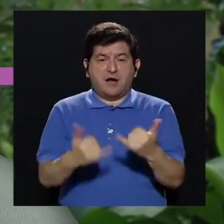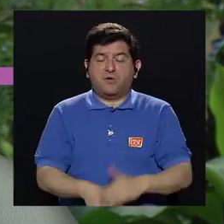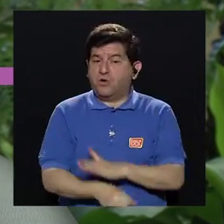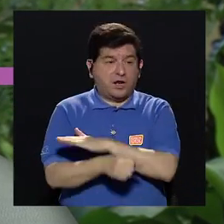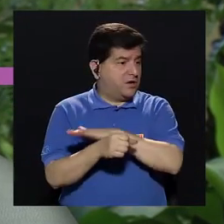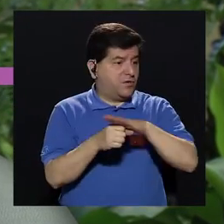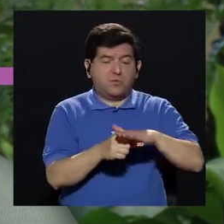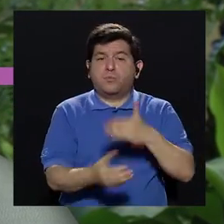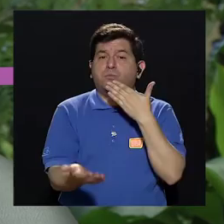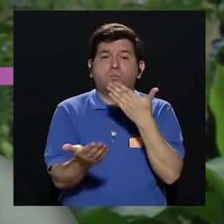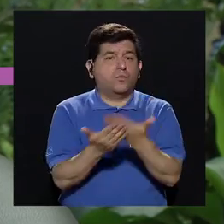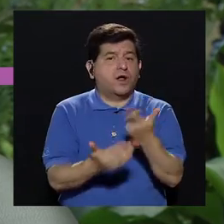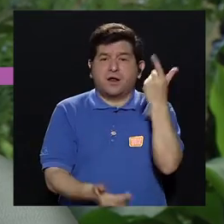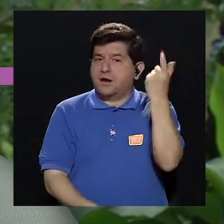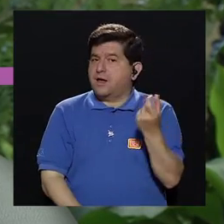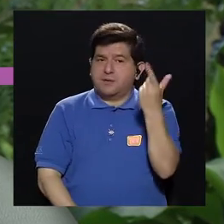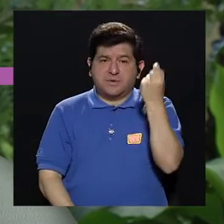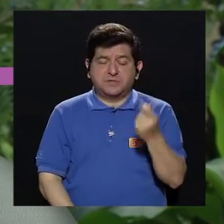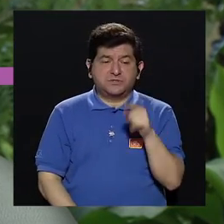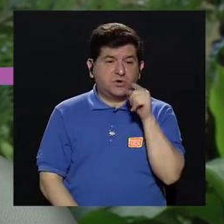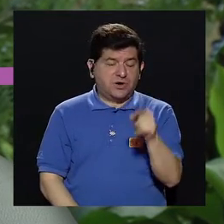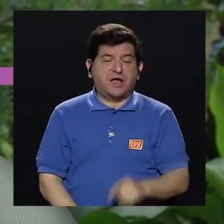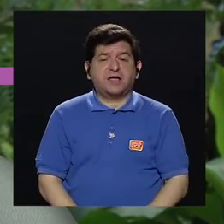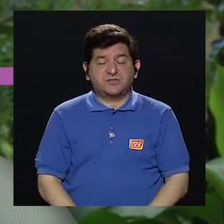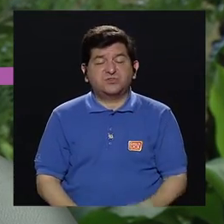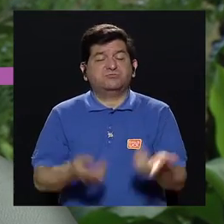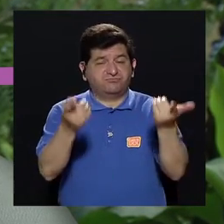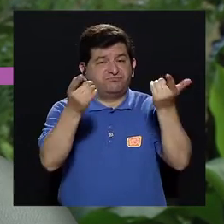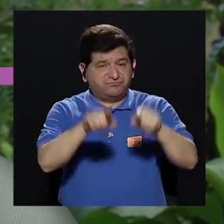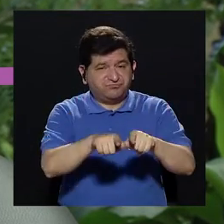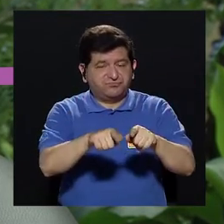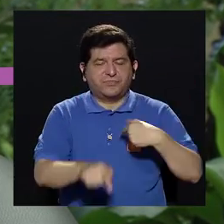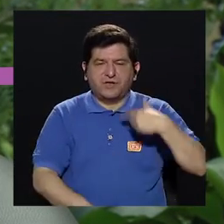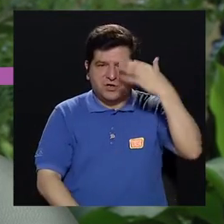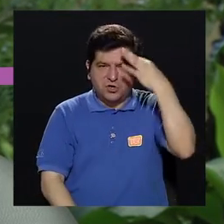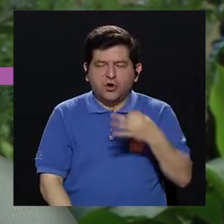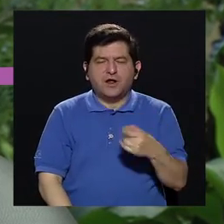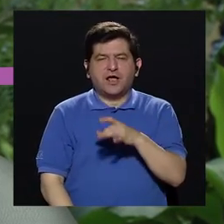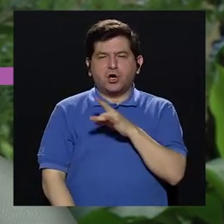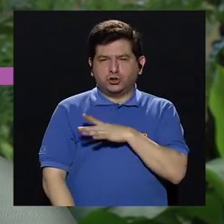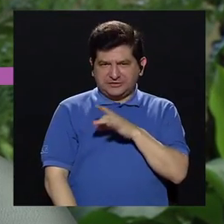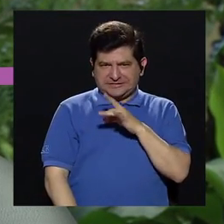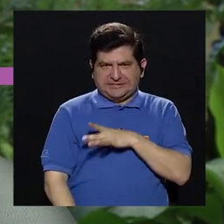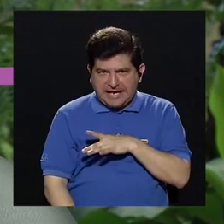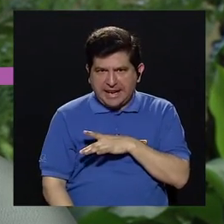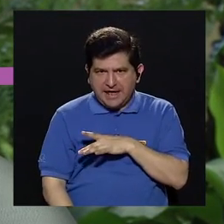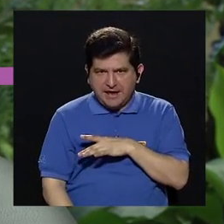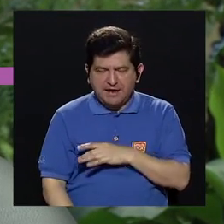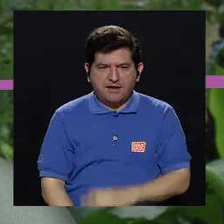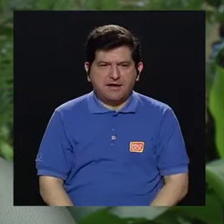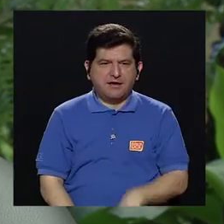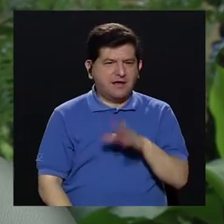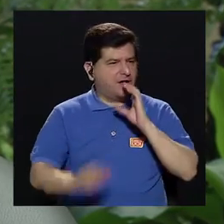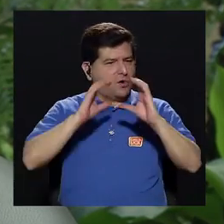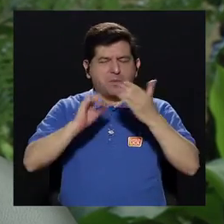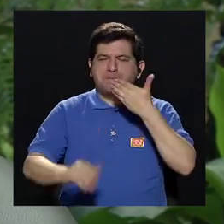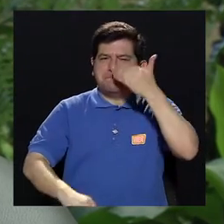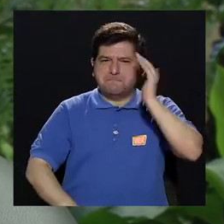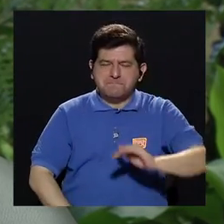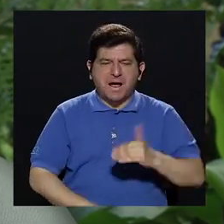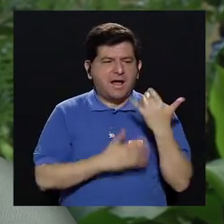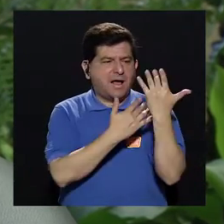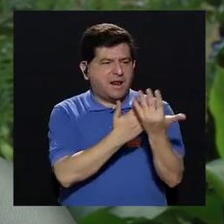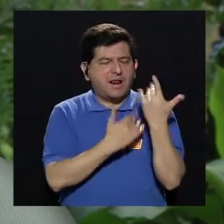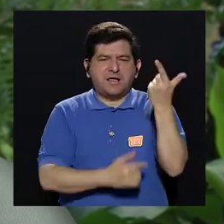no les alcanza para una buena pensión, eso es muy de esperar, o sea, yo creo que en Chile se comunicó mal qué